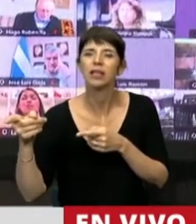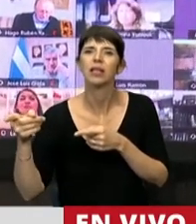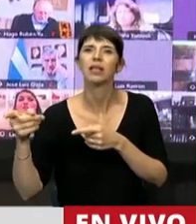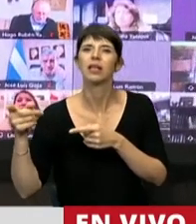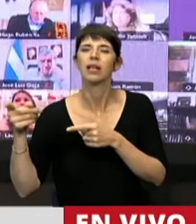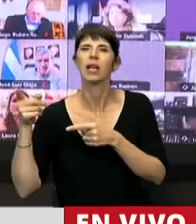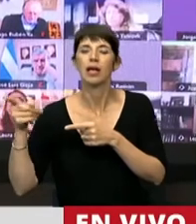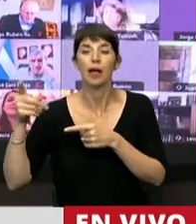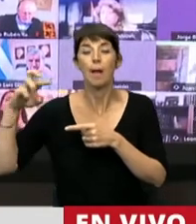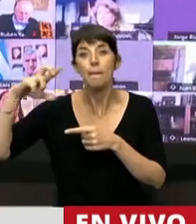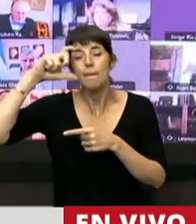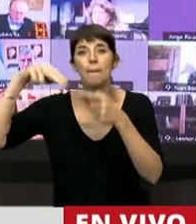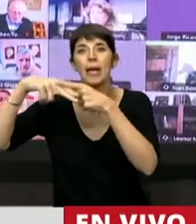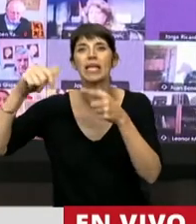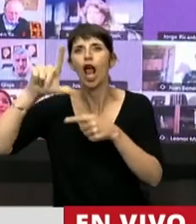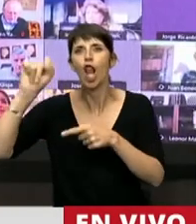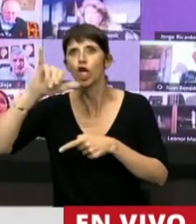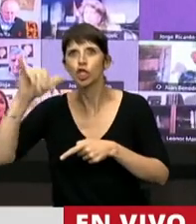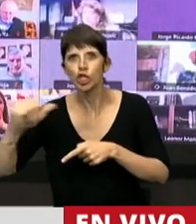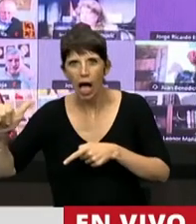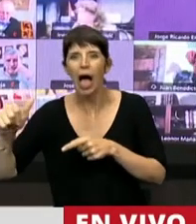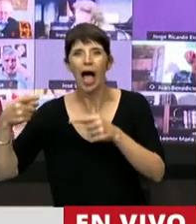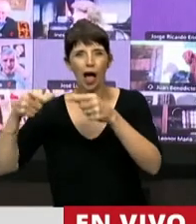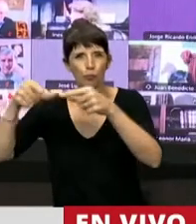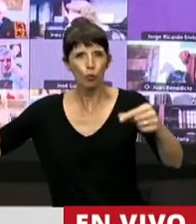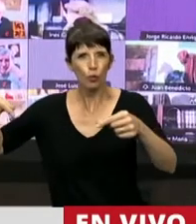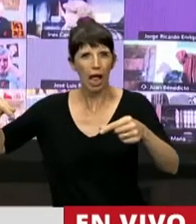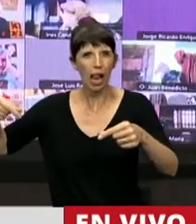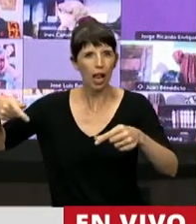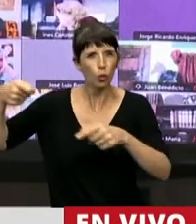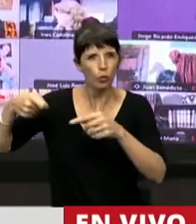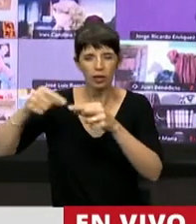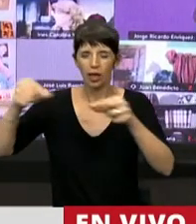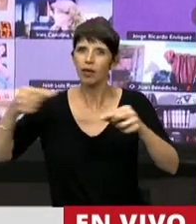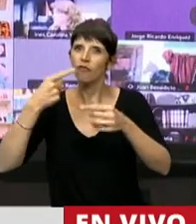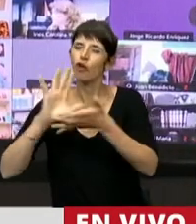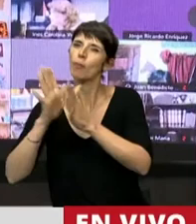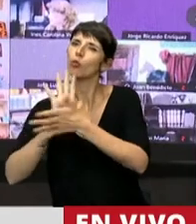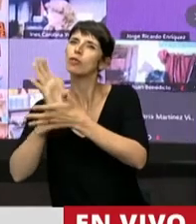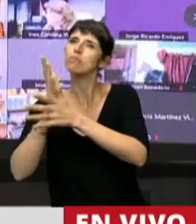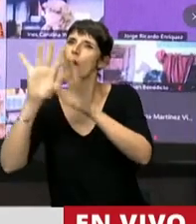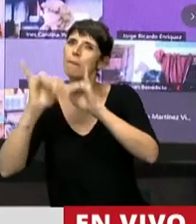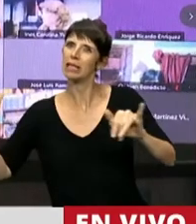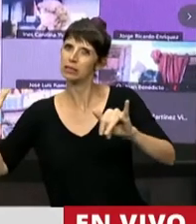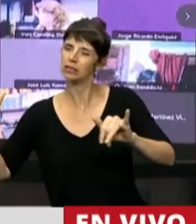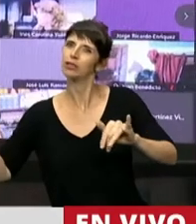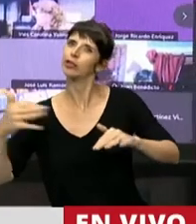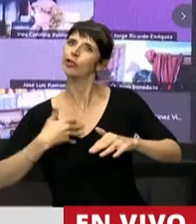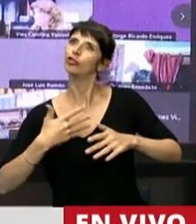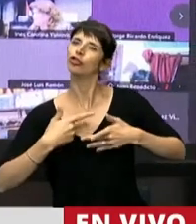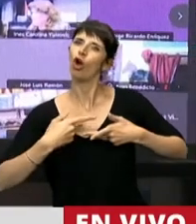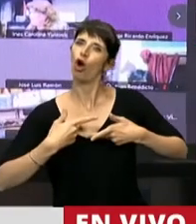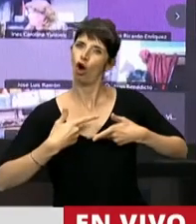el símbolo de paz que tenía y que tenía en su inscripción no me vendo ni me doy